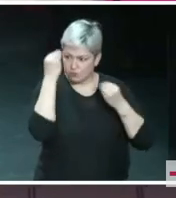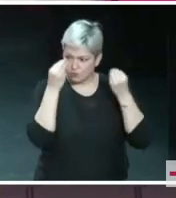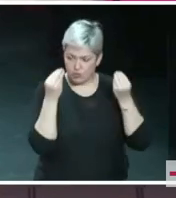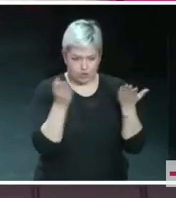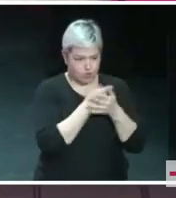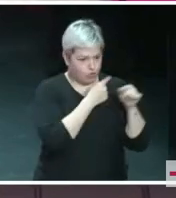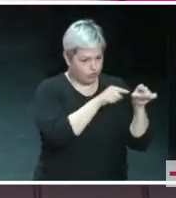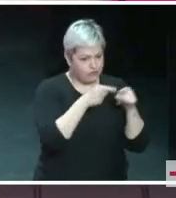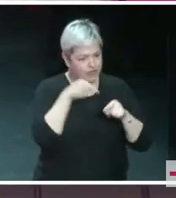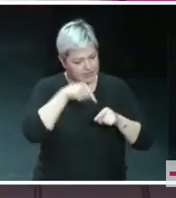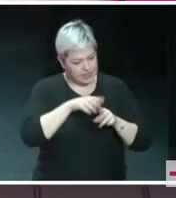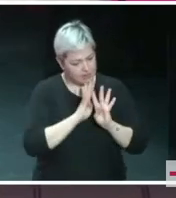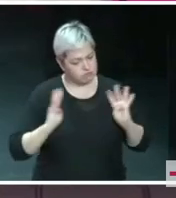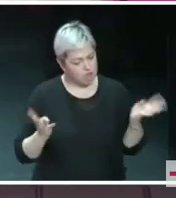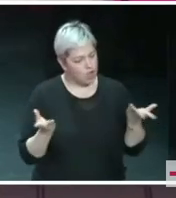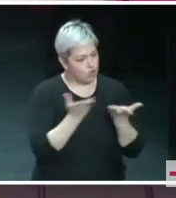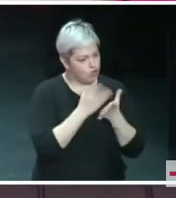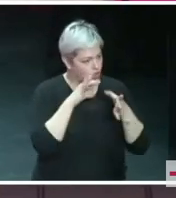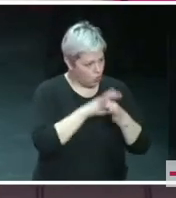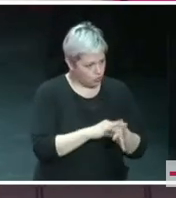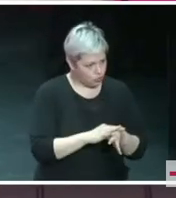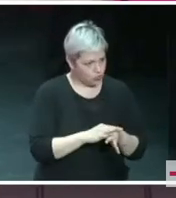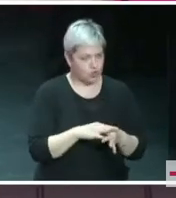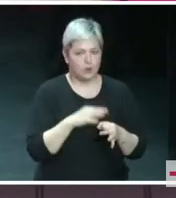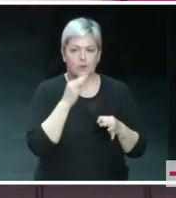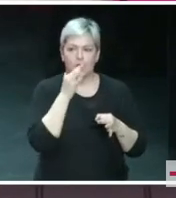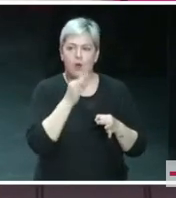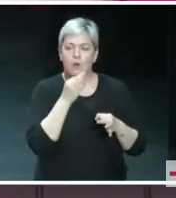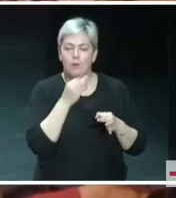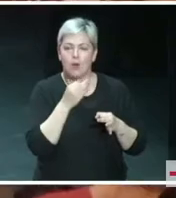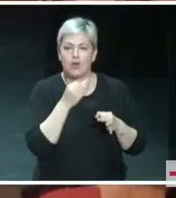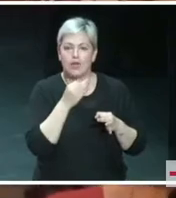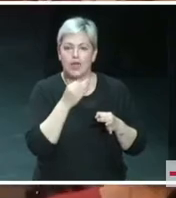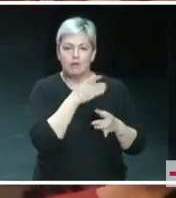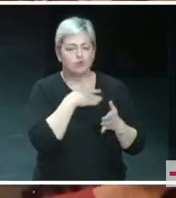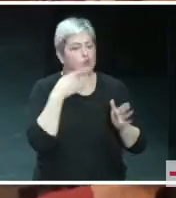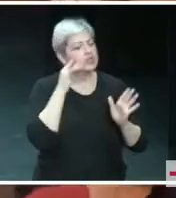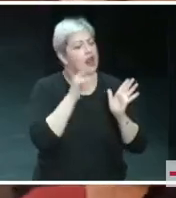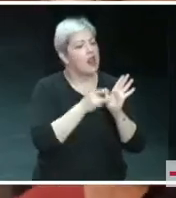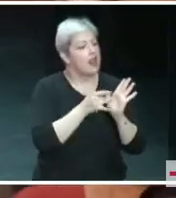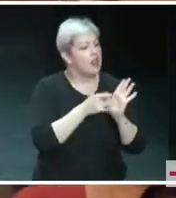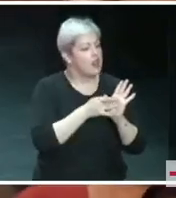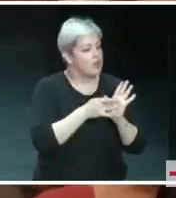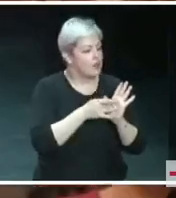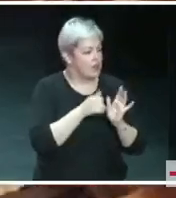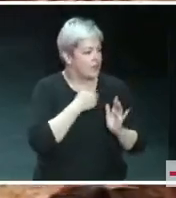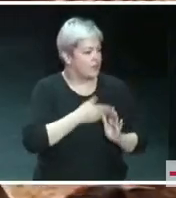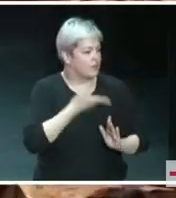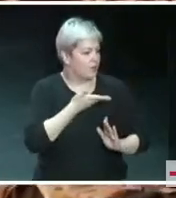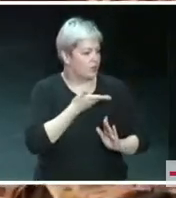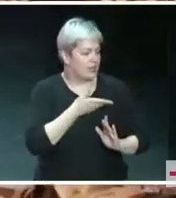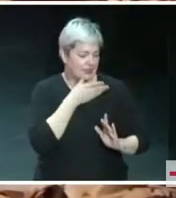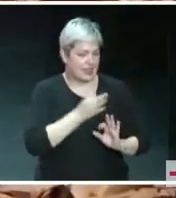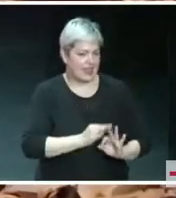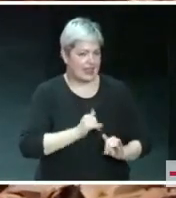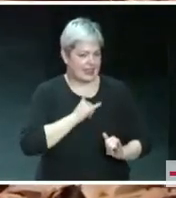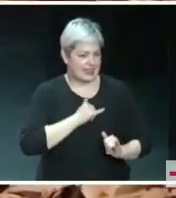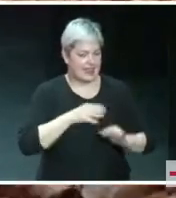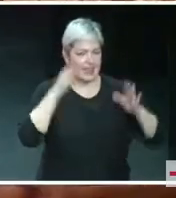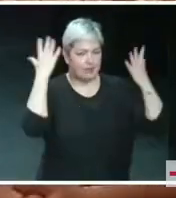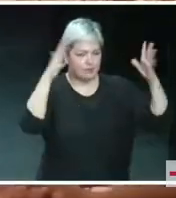forma distinta. Pero estamos en lo esencial. Coincidimos en lo esencial. Somos la gente que somos capaces de ponernos de acuerdo.